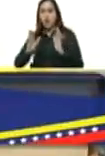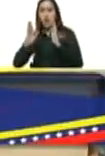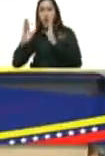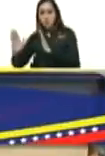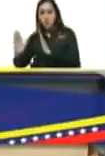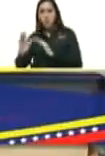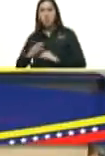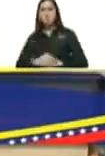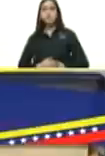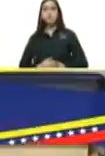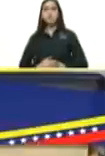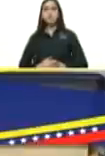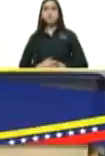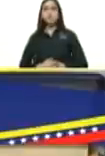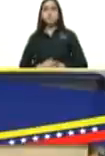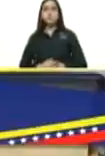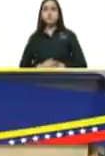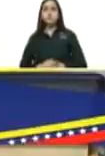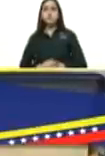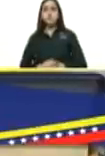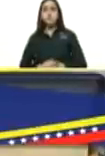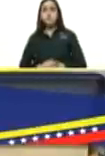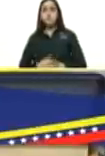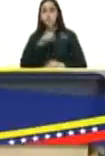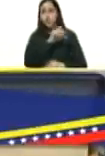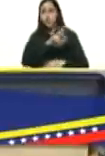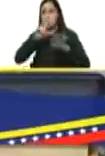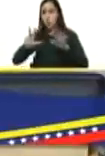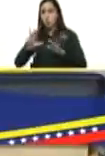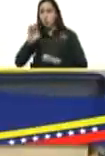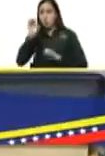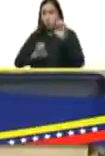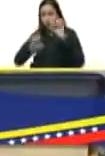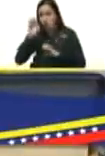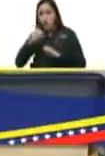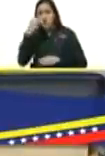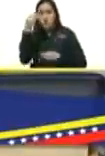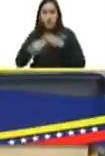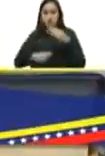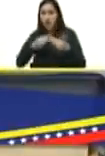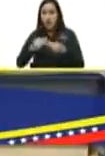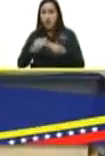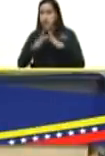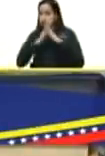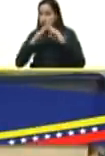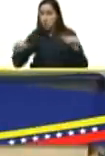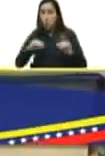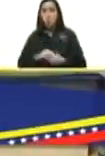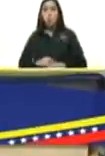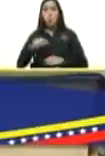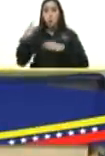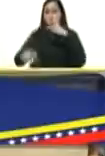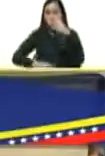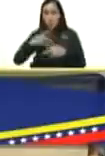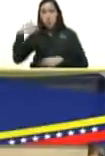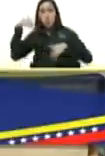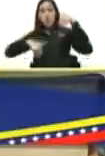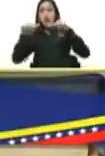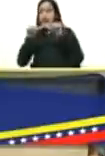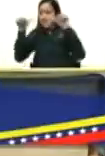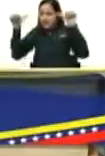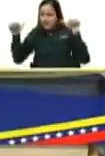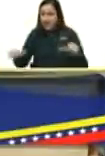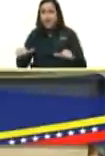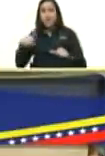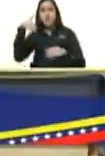de las elecciones 18 auditorías se le hacen a todo el sistema electoral a todo el sistema